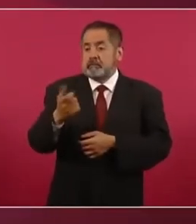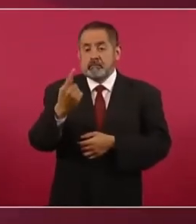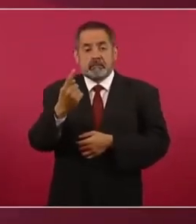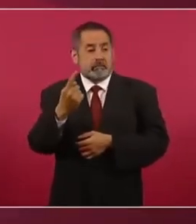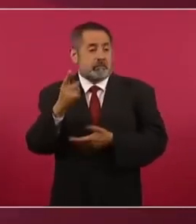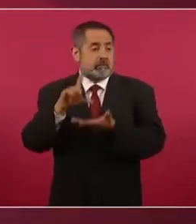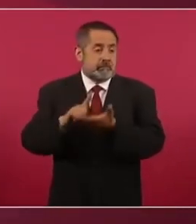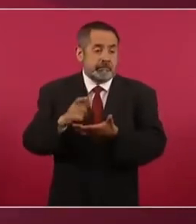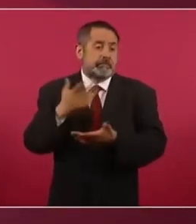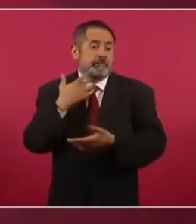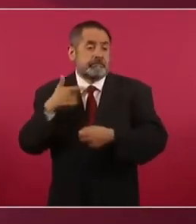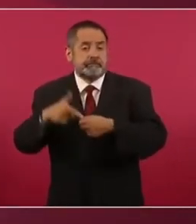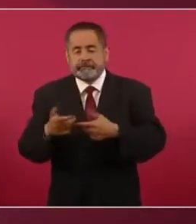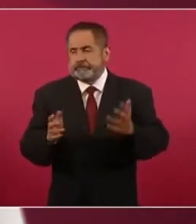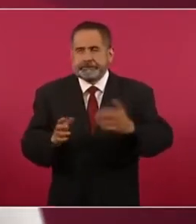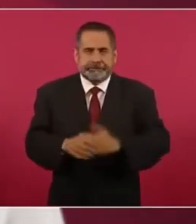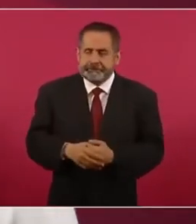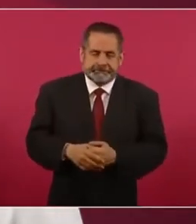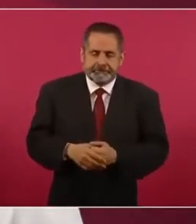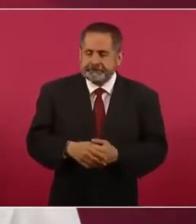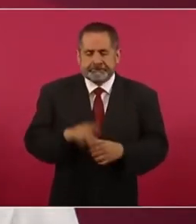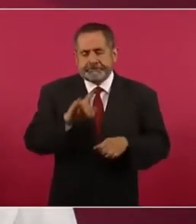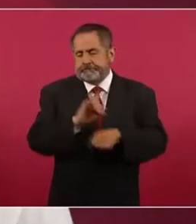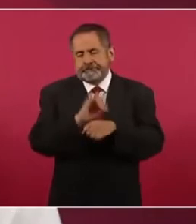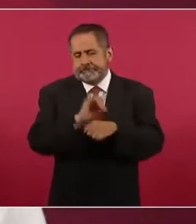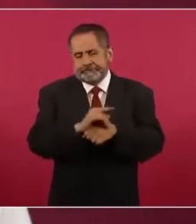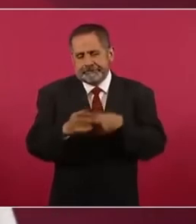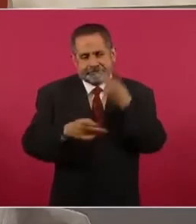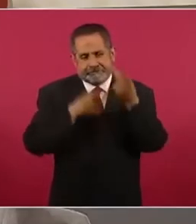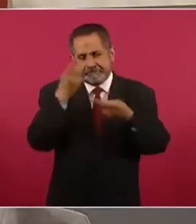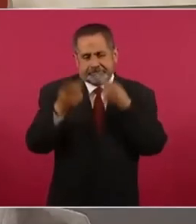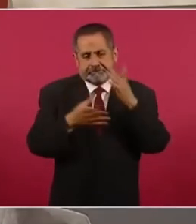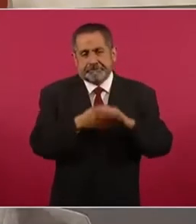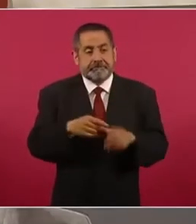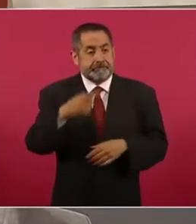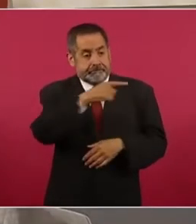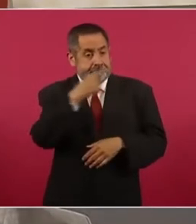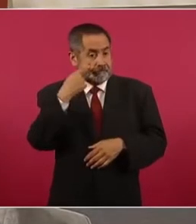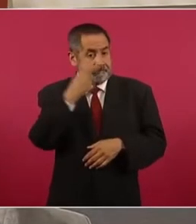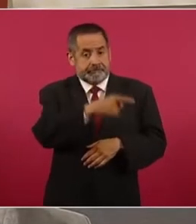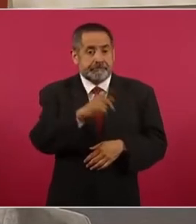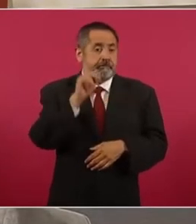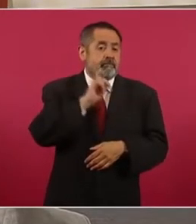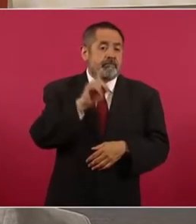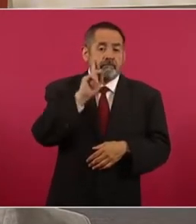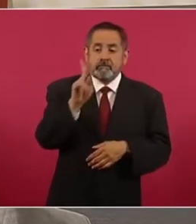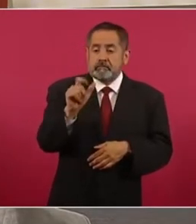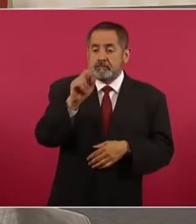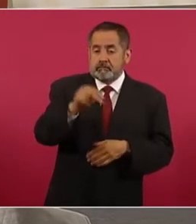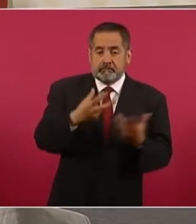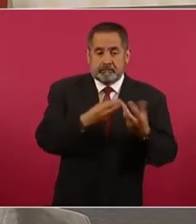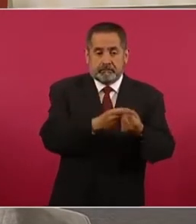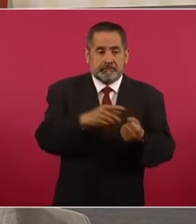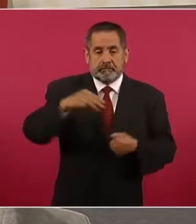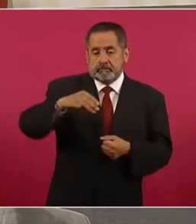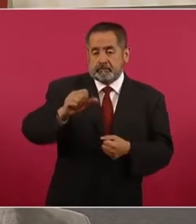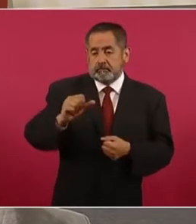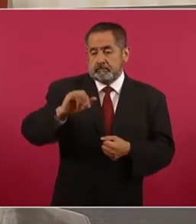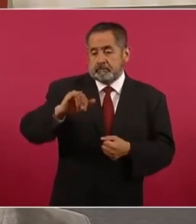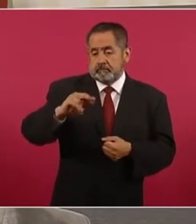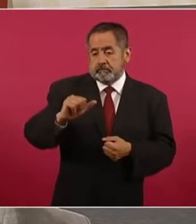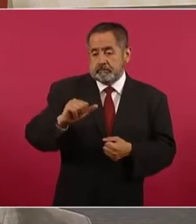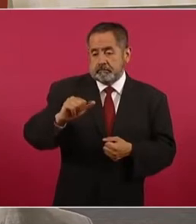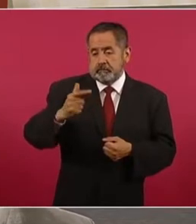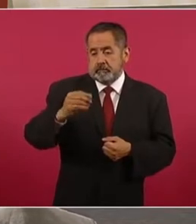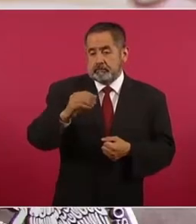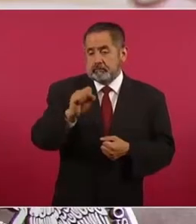La oposición se dio vuelo, como era de esperarse. Aquí vemos a la panista Mariana Gómez del Campo, diciendo que se preparen ya